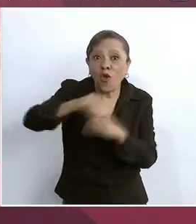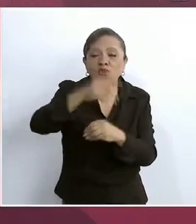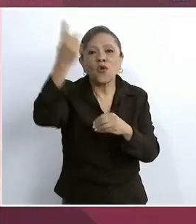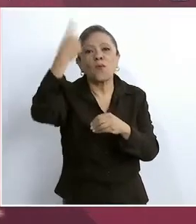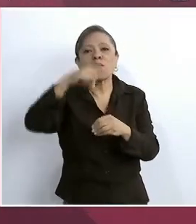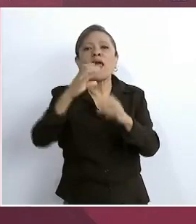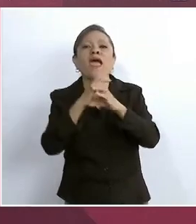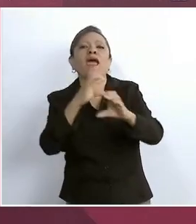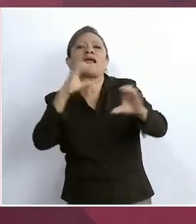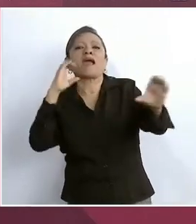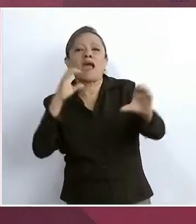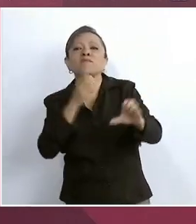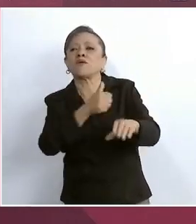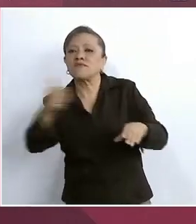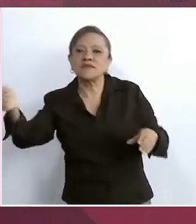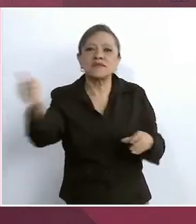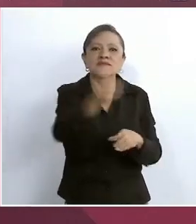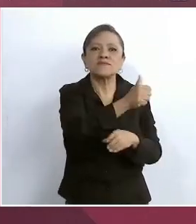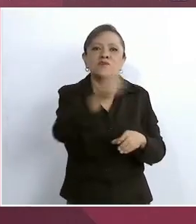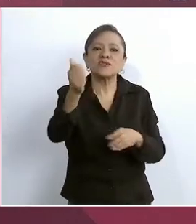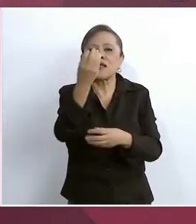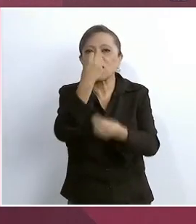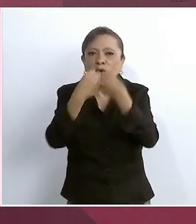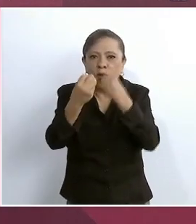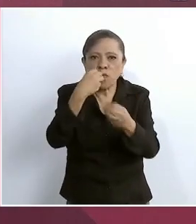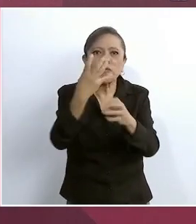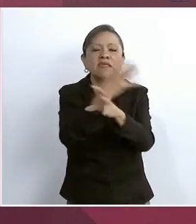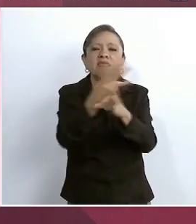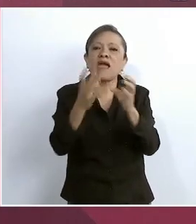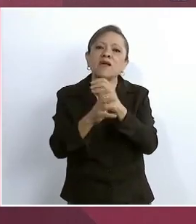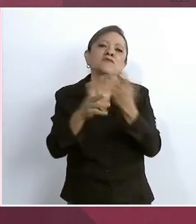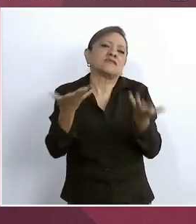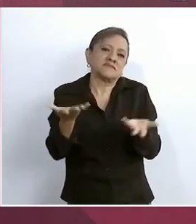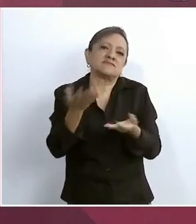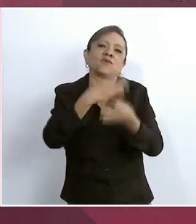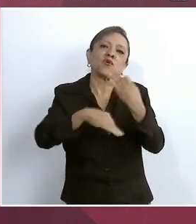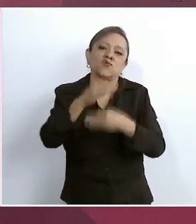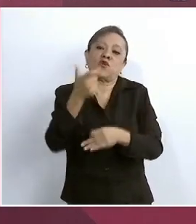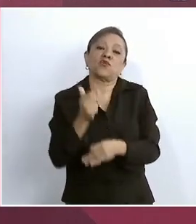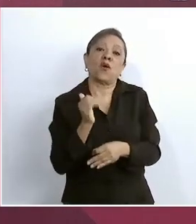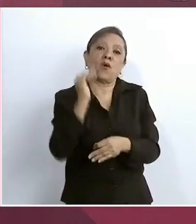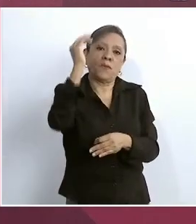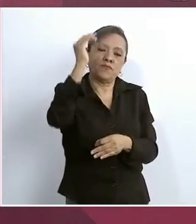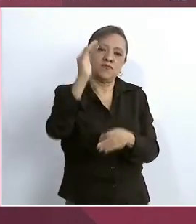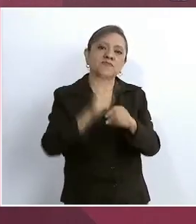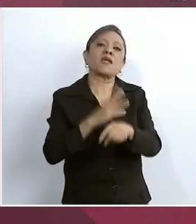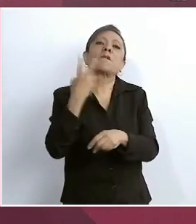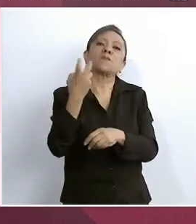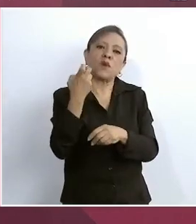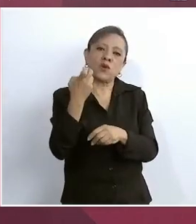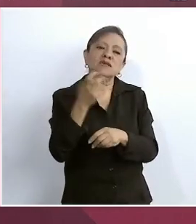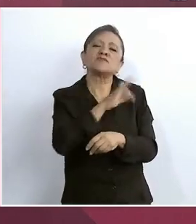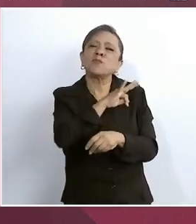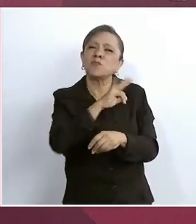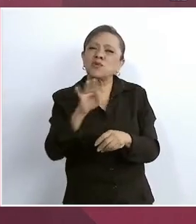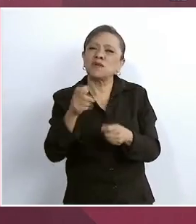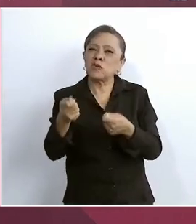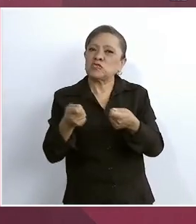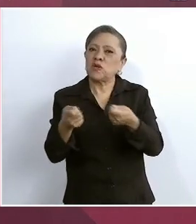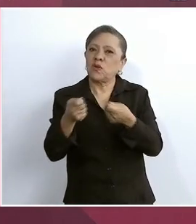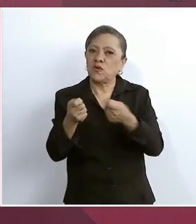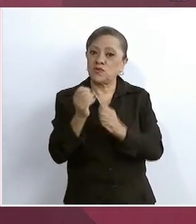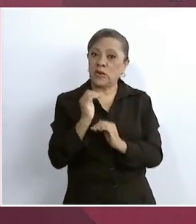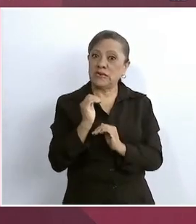nos ha permitido controlar la inflación. Tenemos todavía que